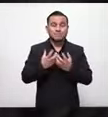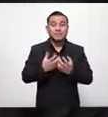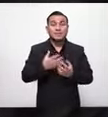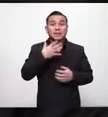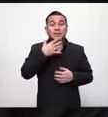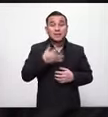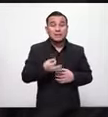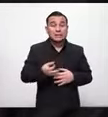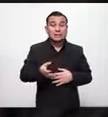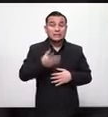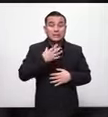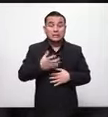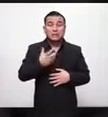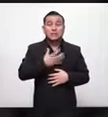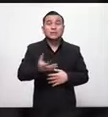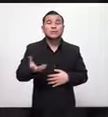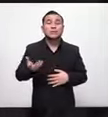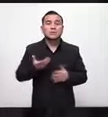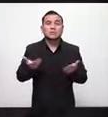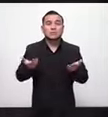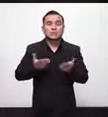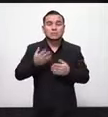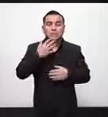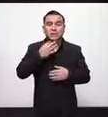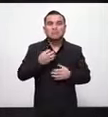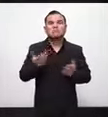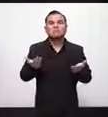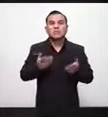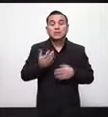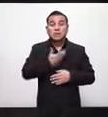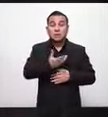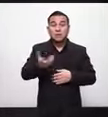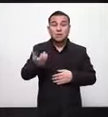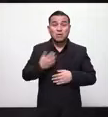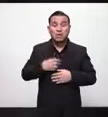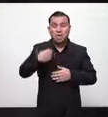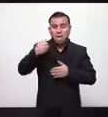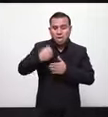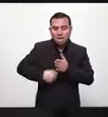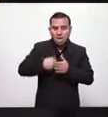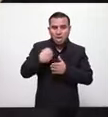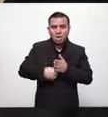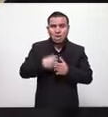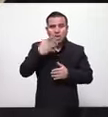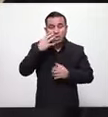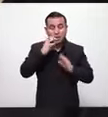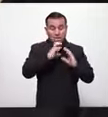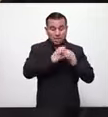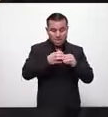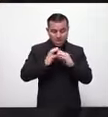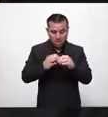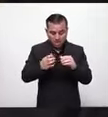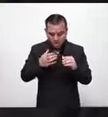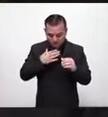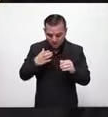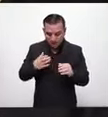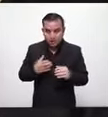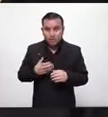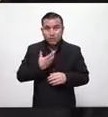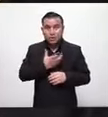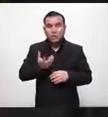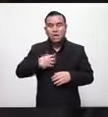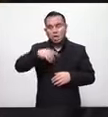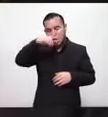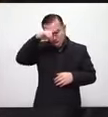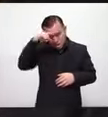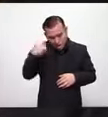daño completo al sector agropecuario entonces sé que es complicado con tanto sector señor secretario privado con tanto